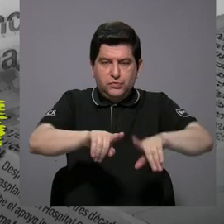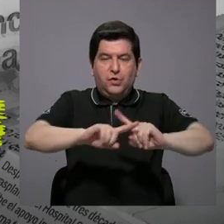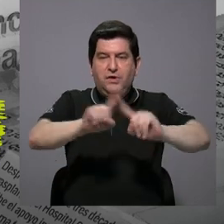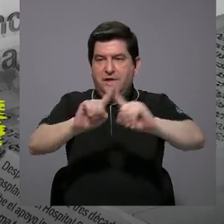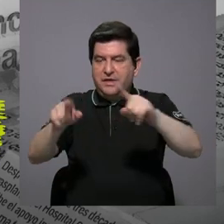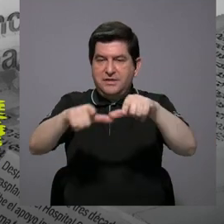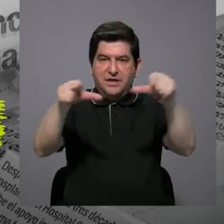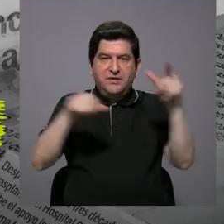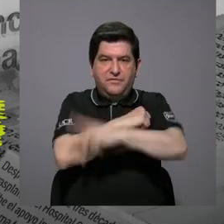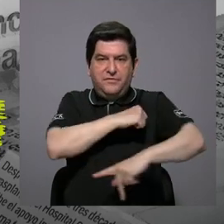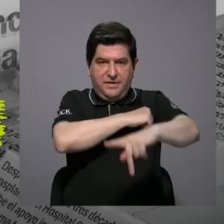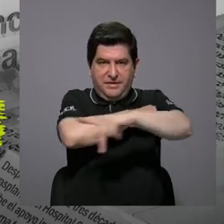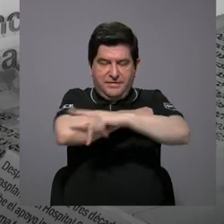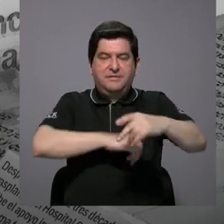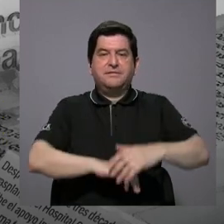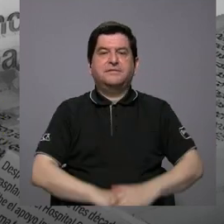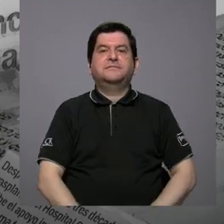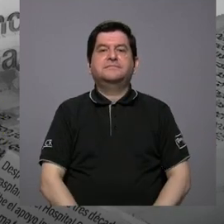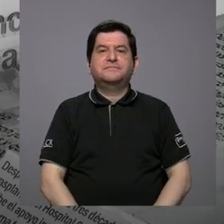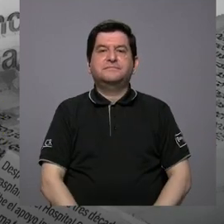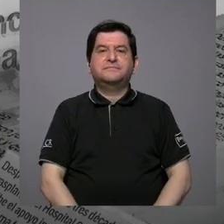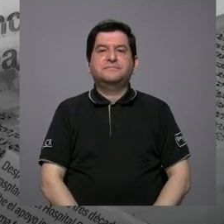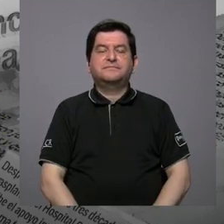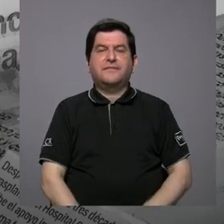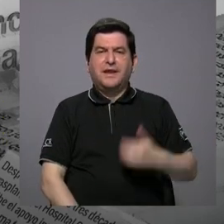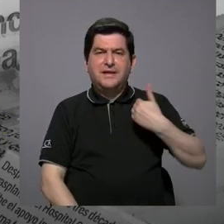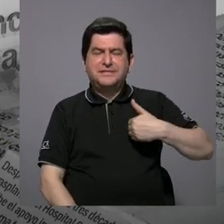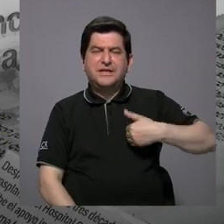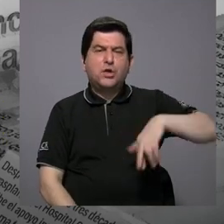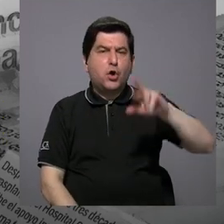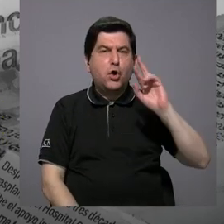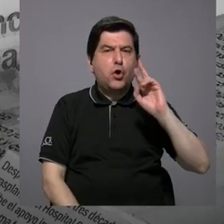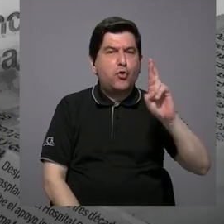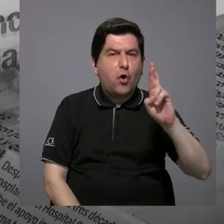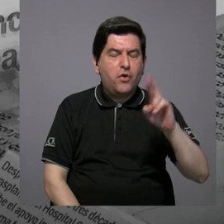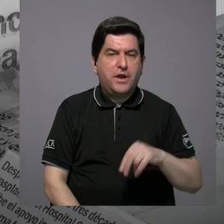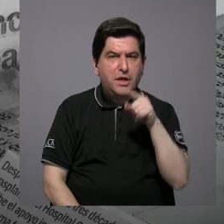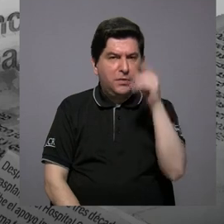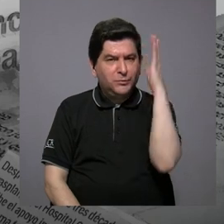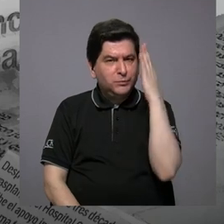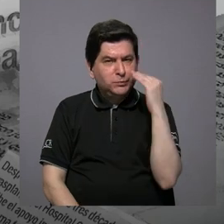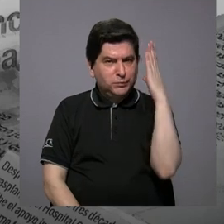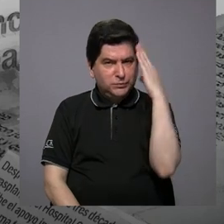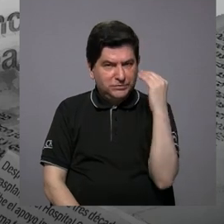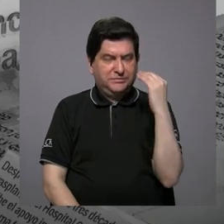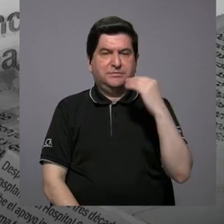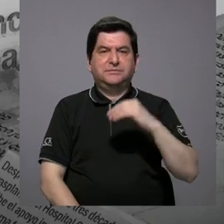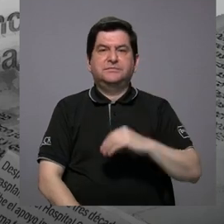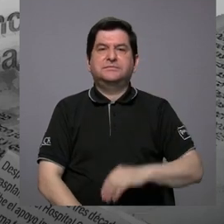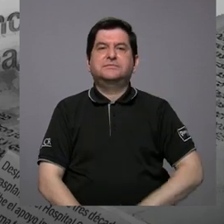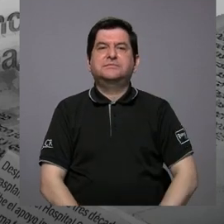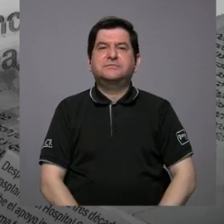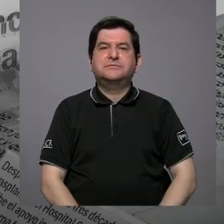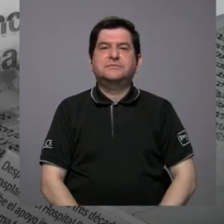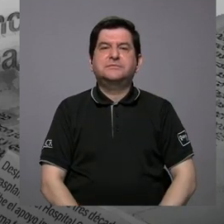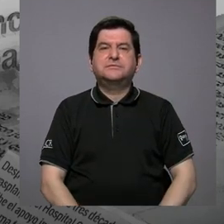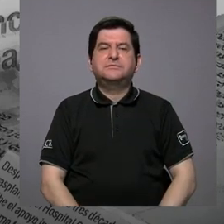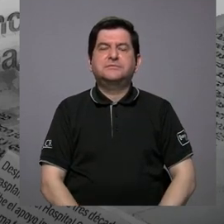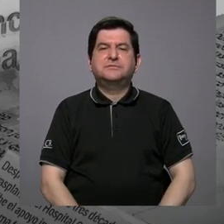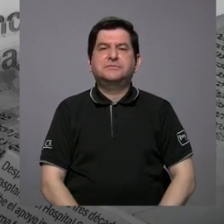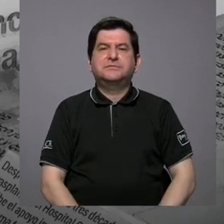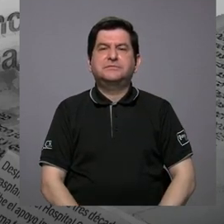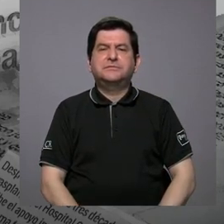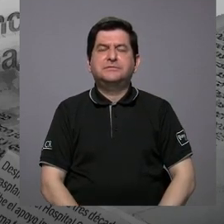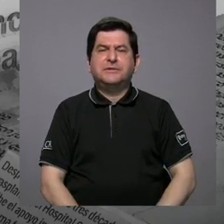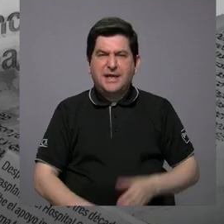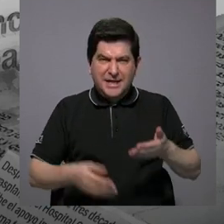diferentes partes del país. Don Ronald, usted con su experiencia, ¿qué conveniente